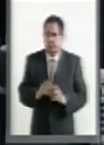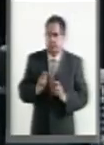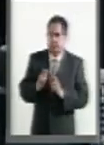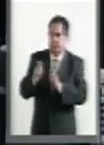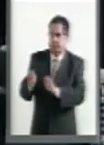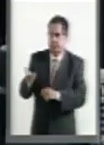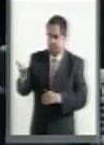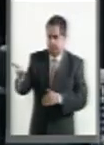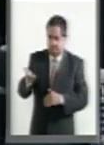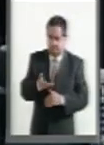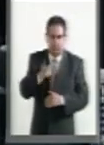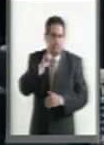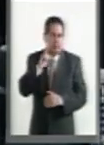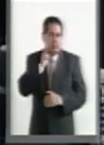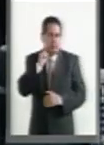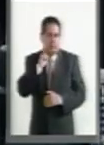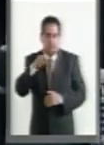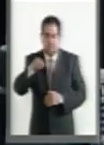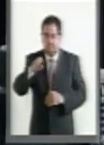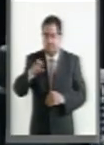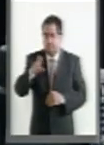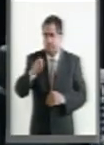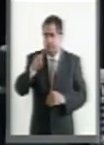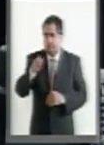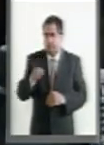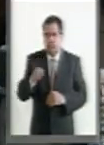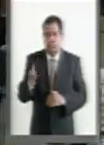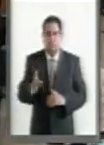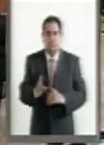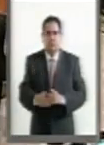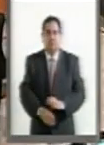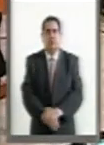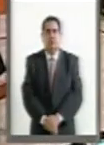La tribuna, la senadora Merodio Reza.